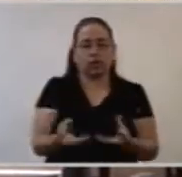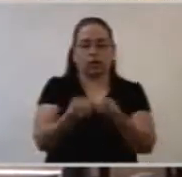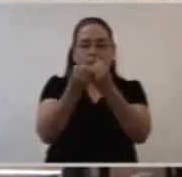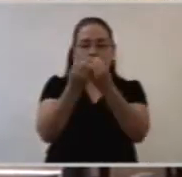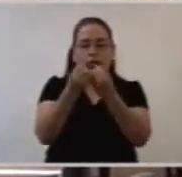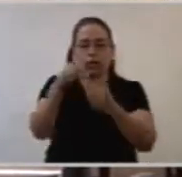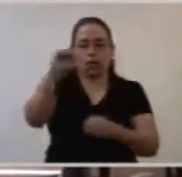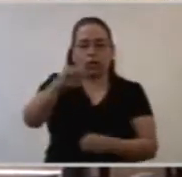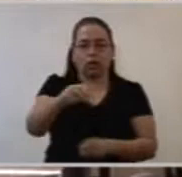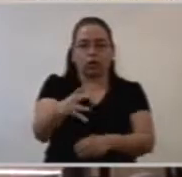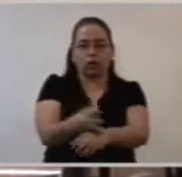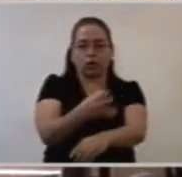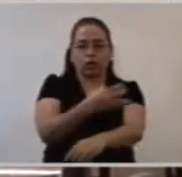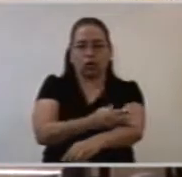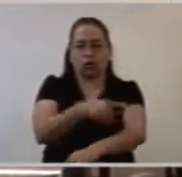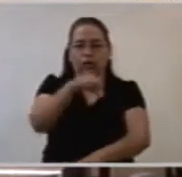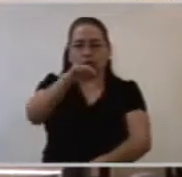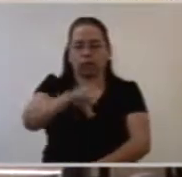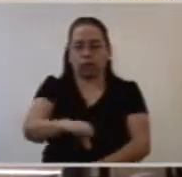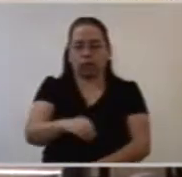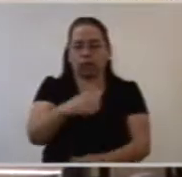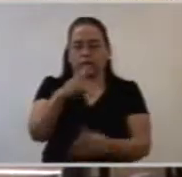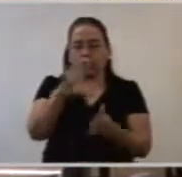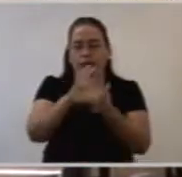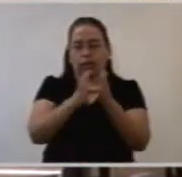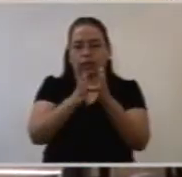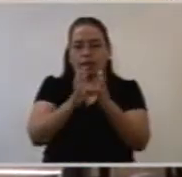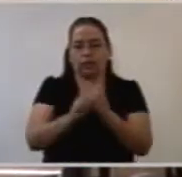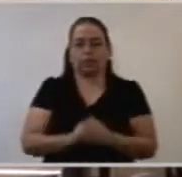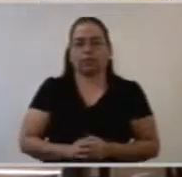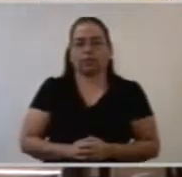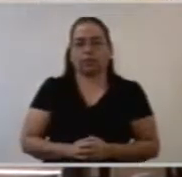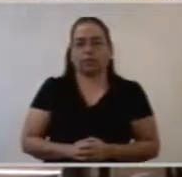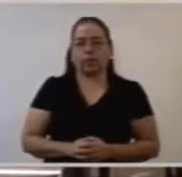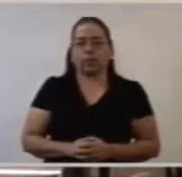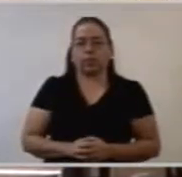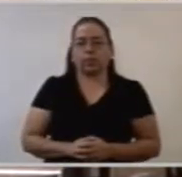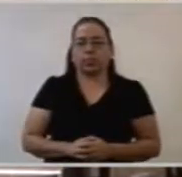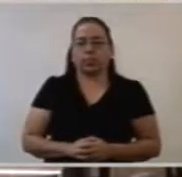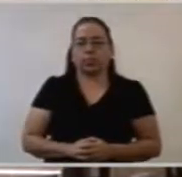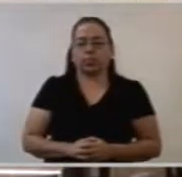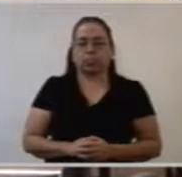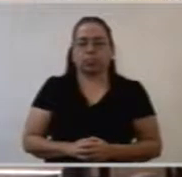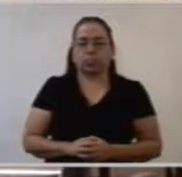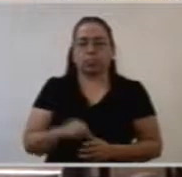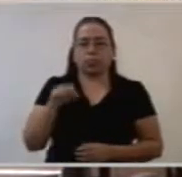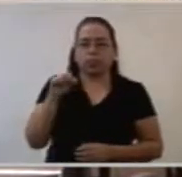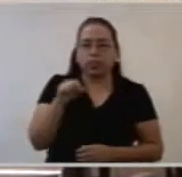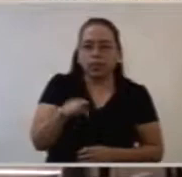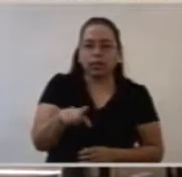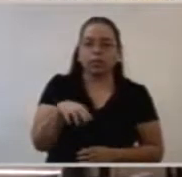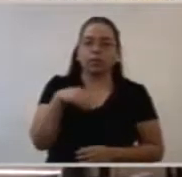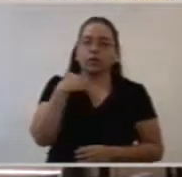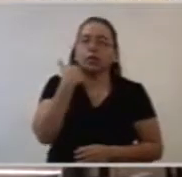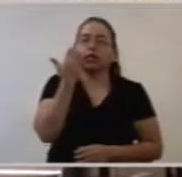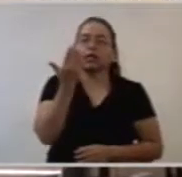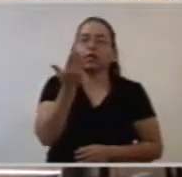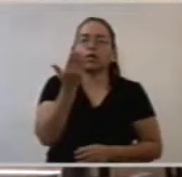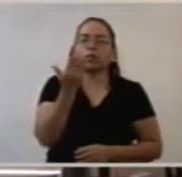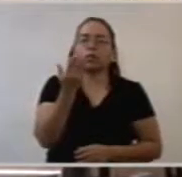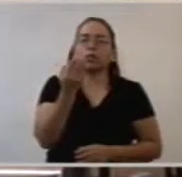celebración. Y queremos hacer llegar nuestra mirada,